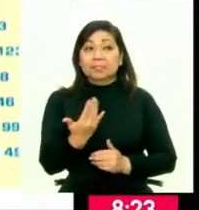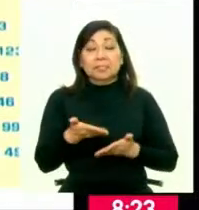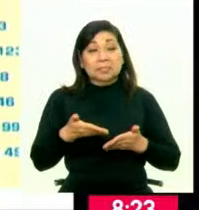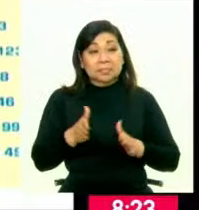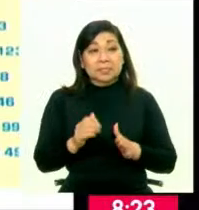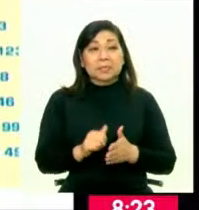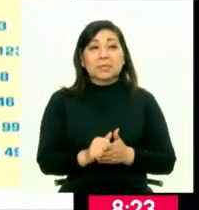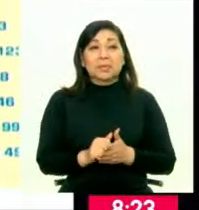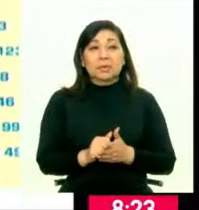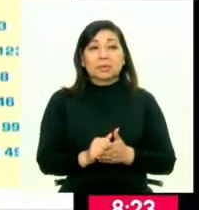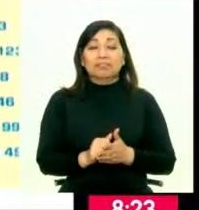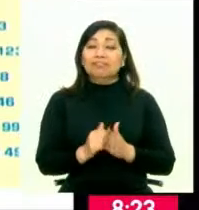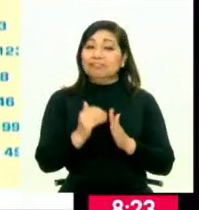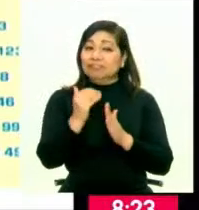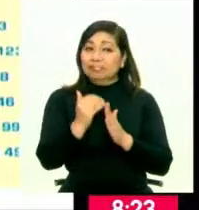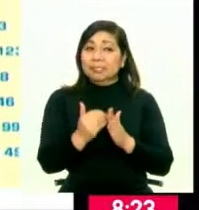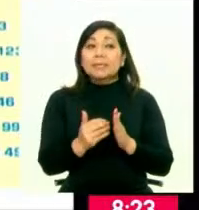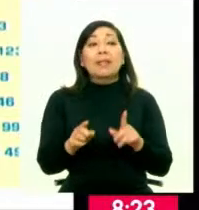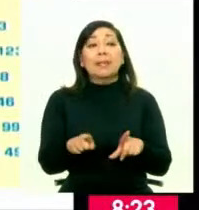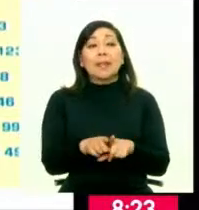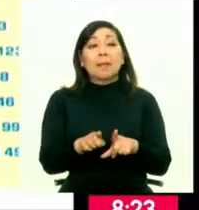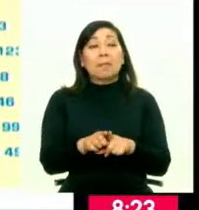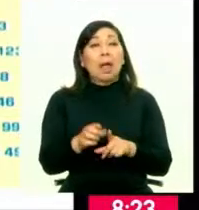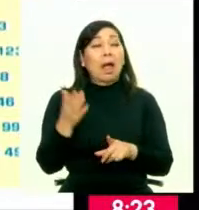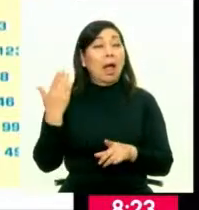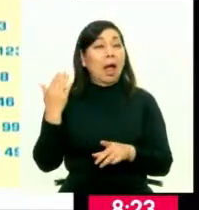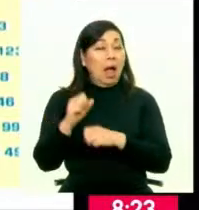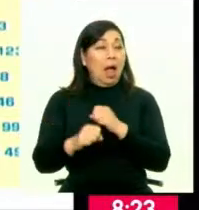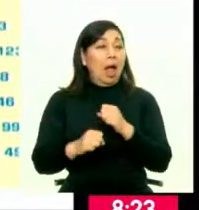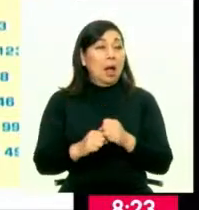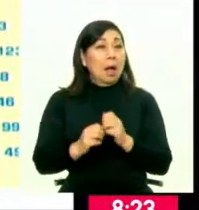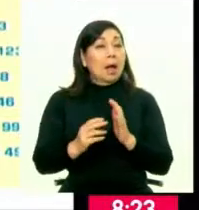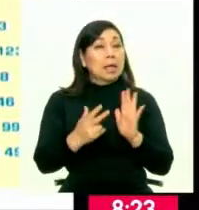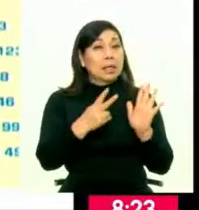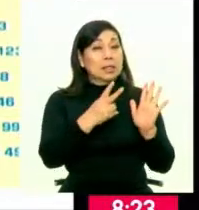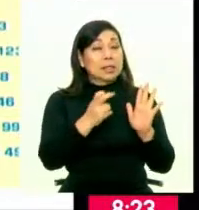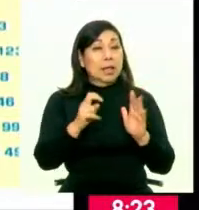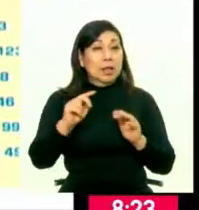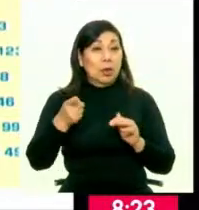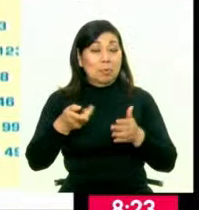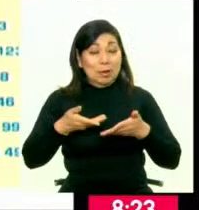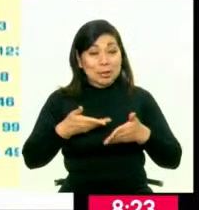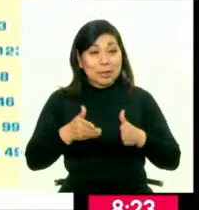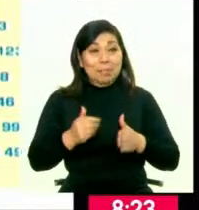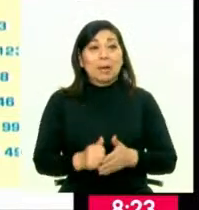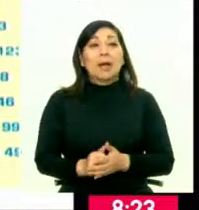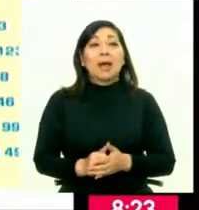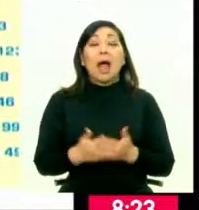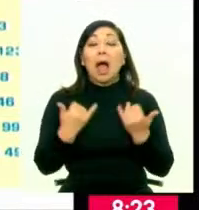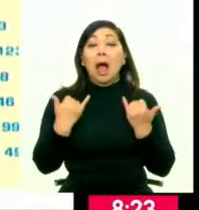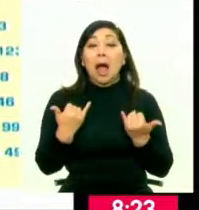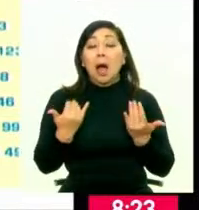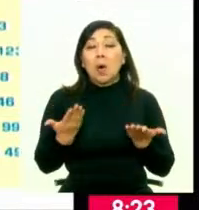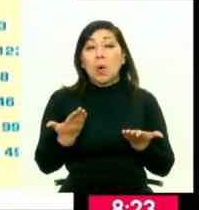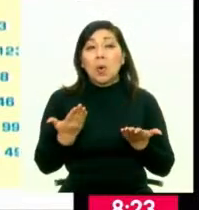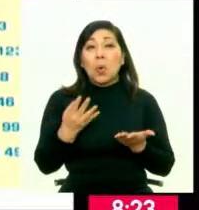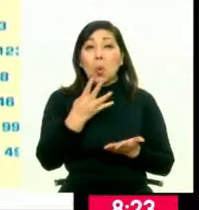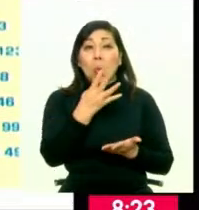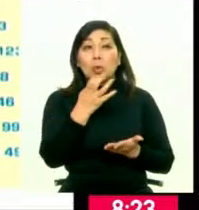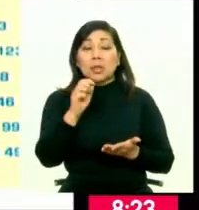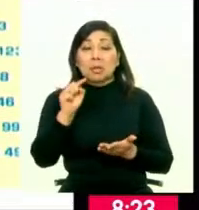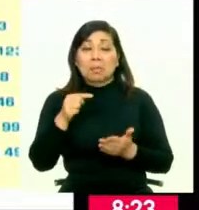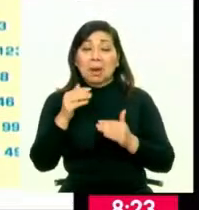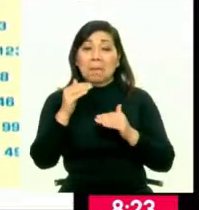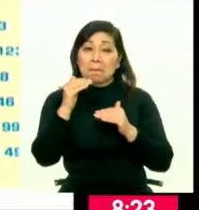nacimientos han decrecido también. Hasta hace unos años teníamos más de 700.000 nacimientos. Pues ahora estamos en 400